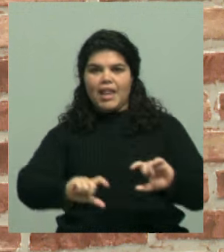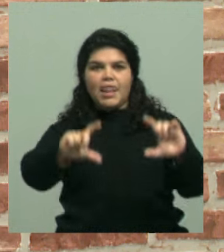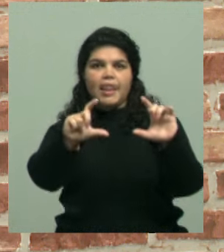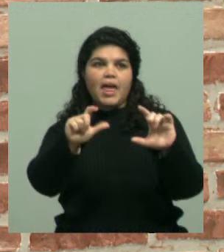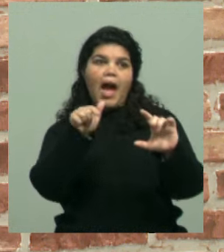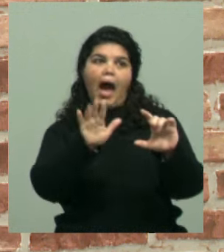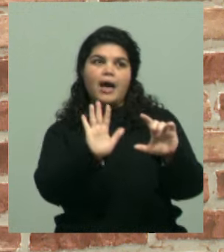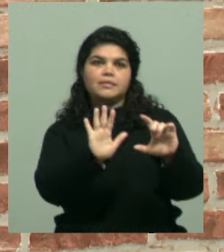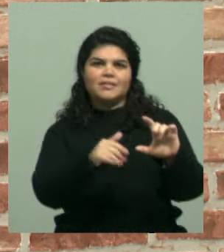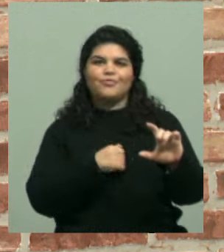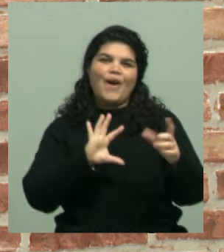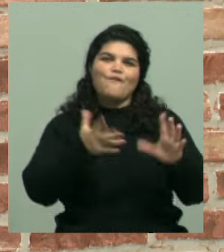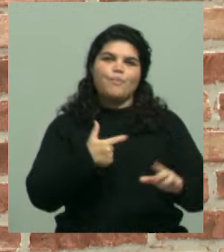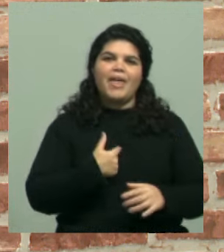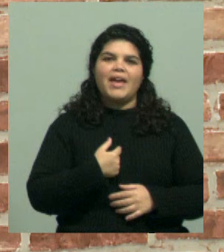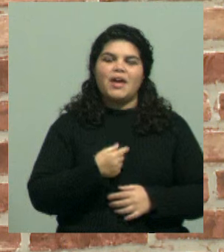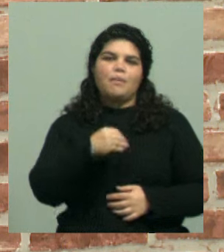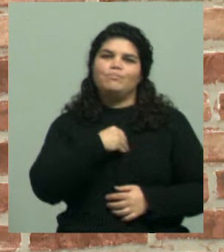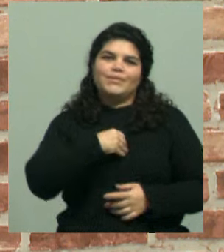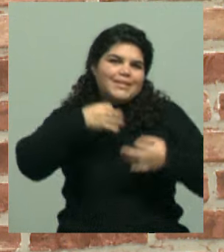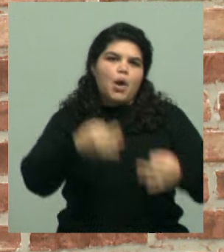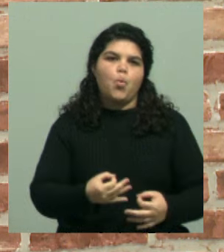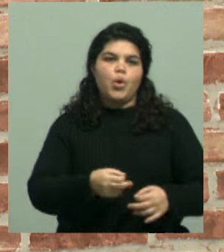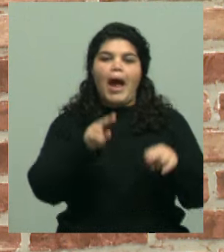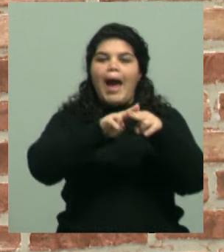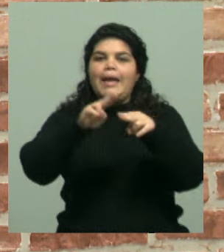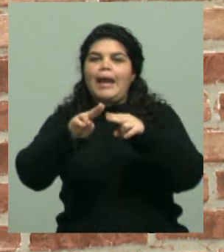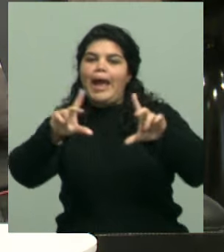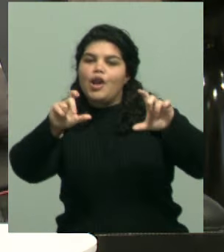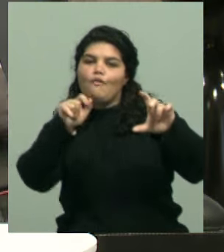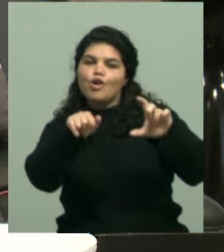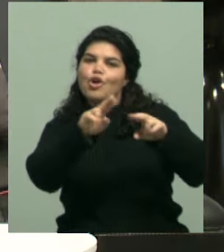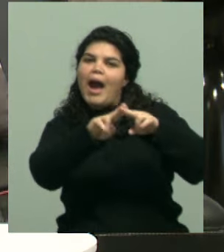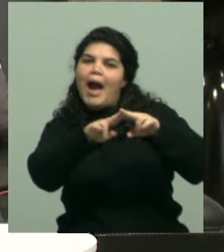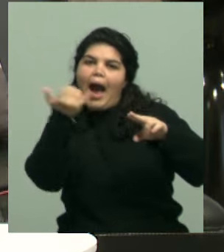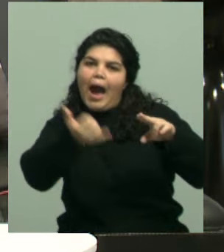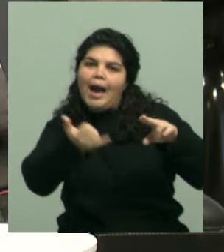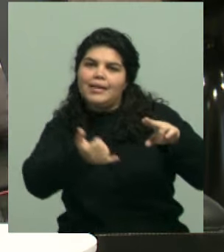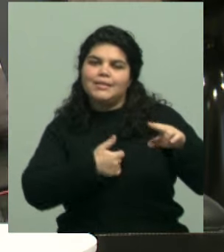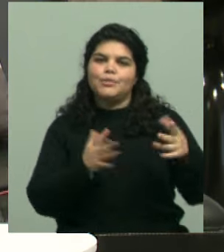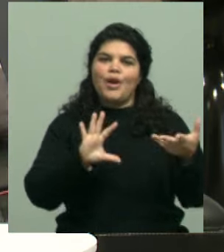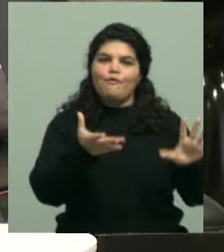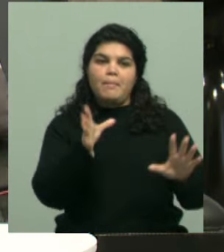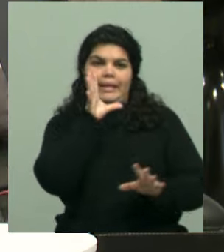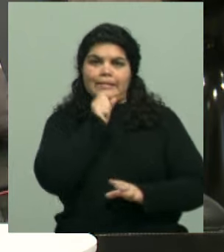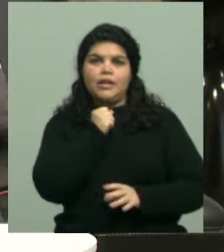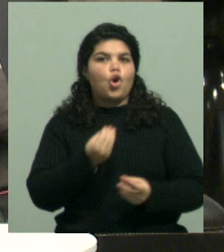soy honesto y digo la que le hice un retoque con inteligencia artificial. Claro, exacto. Bueno, en el caso yo creo que